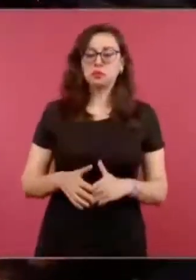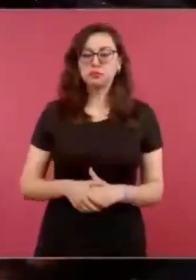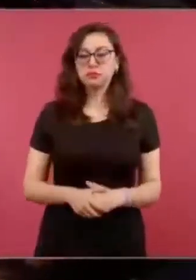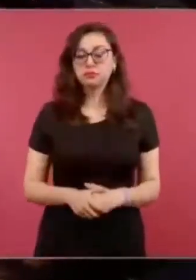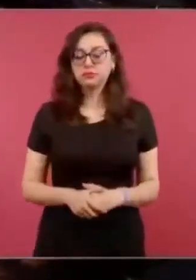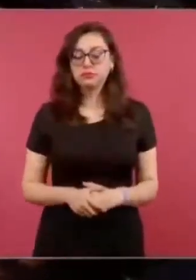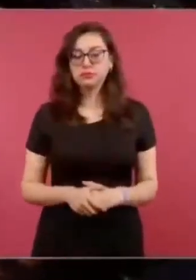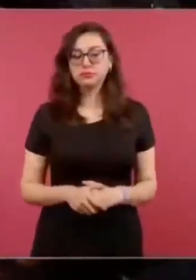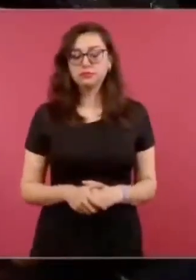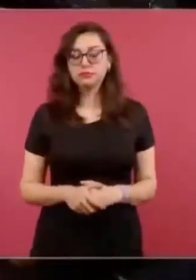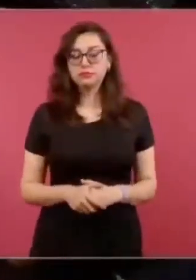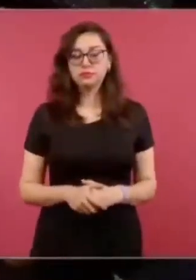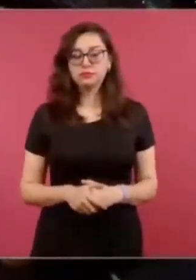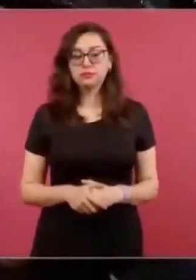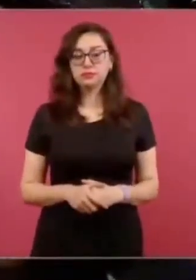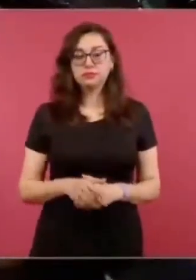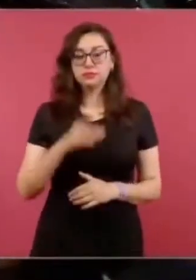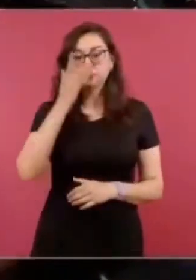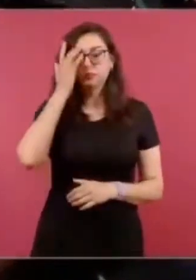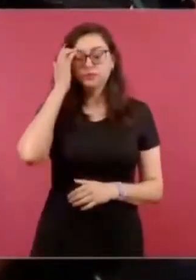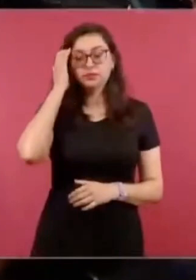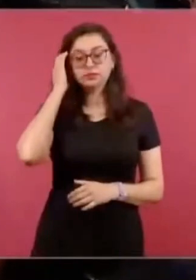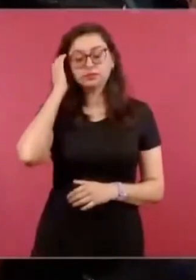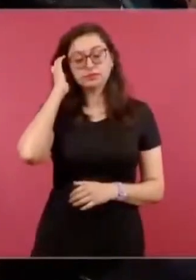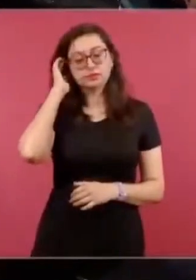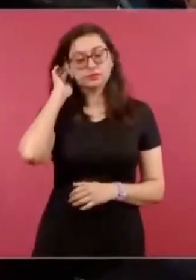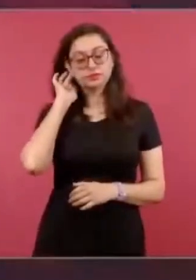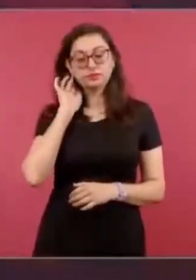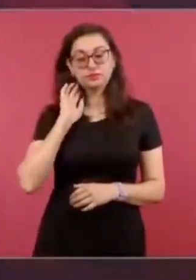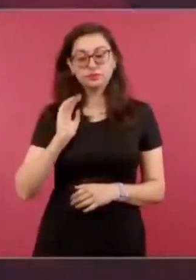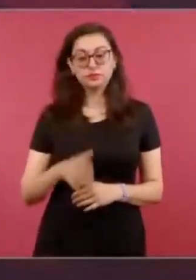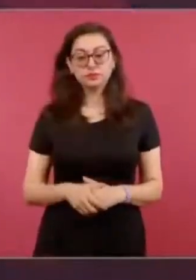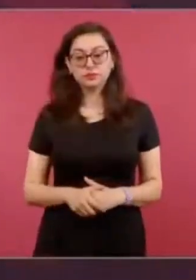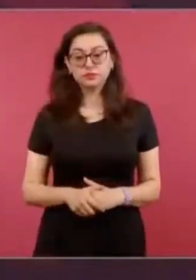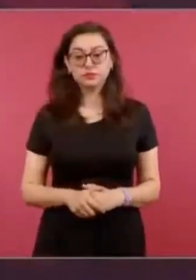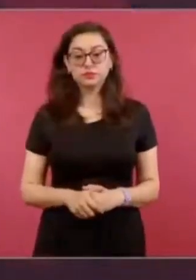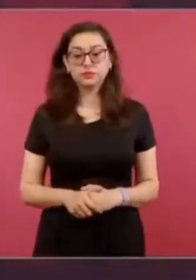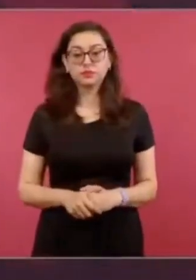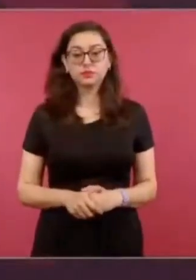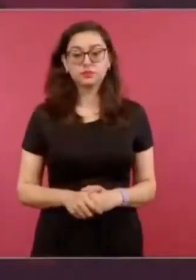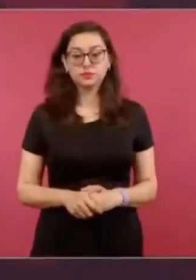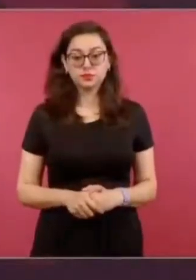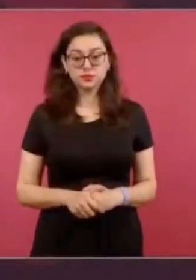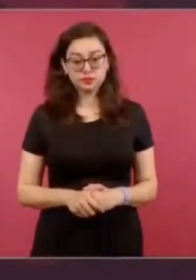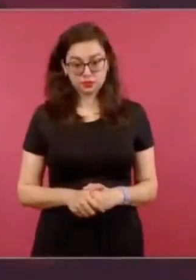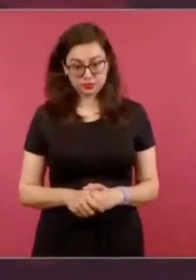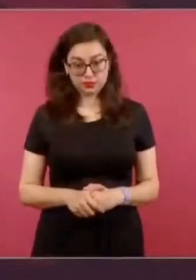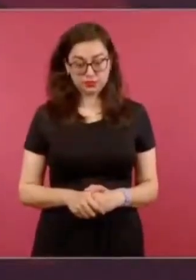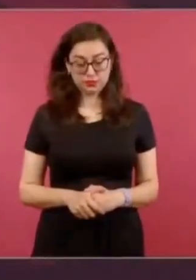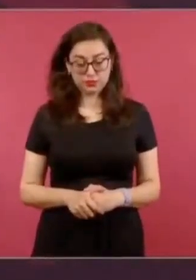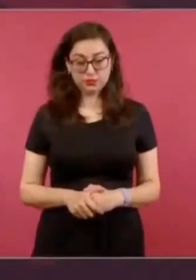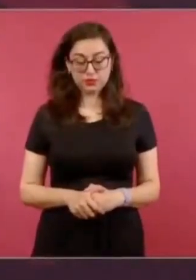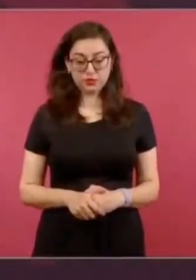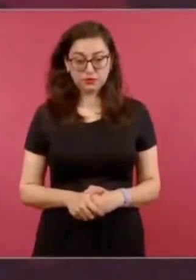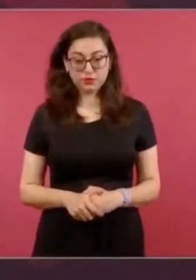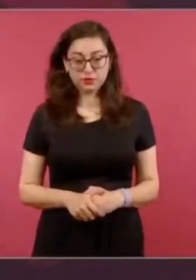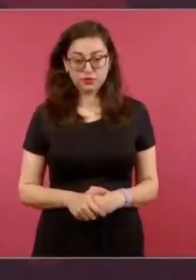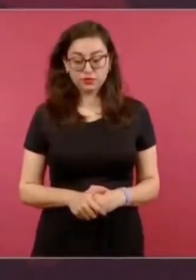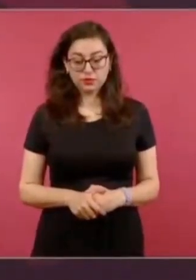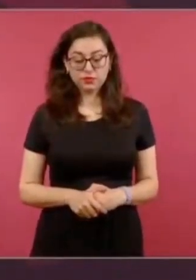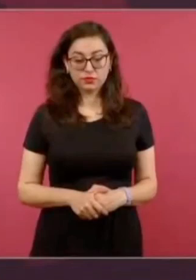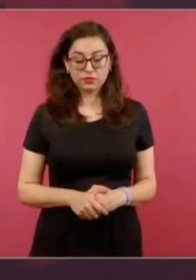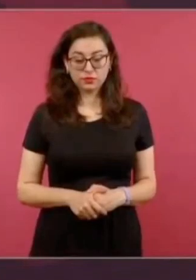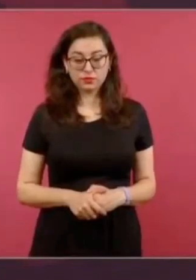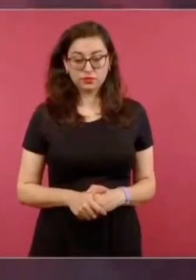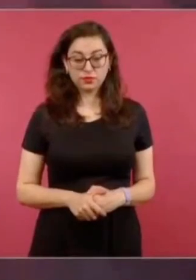cuando estaba la campaña de